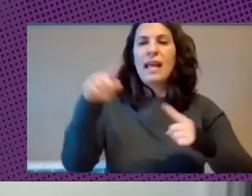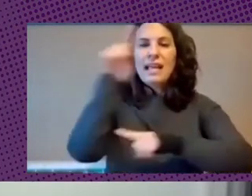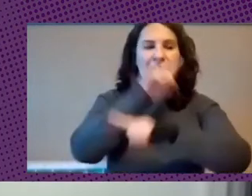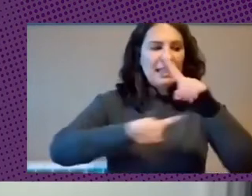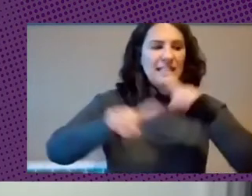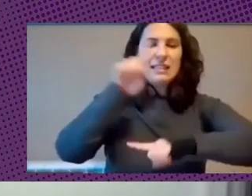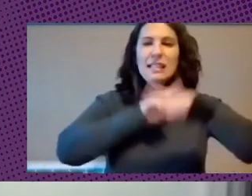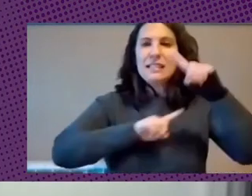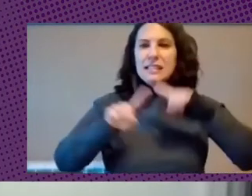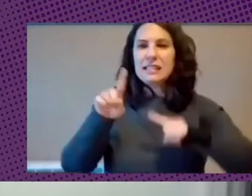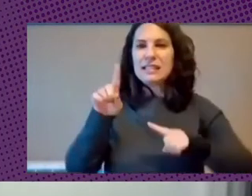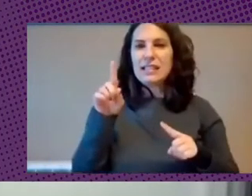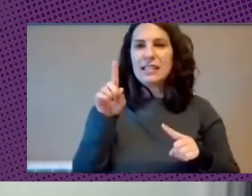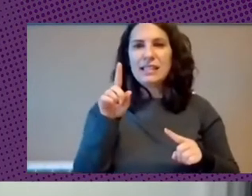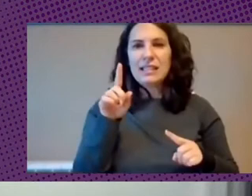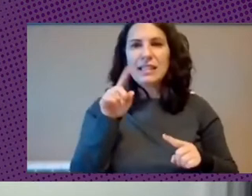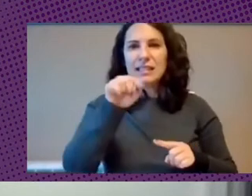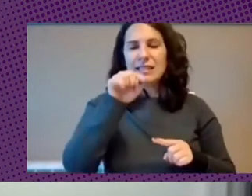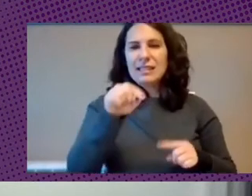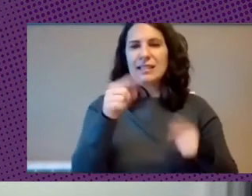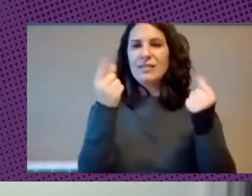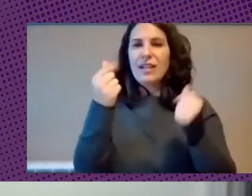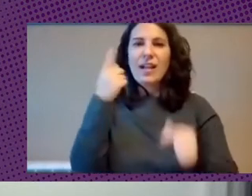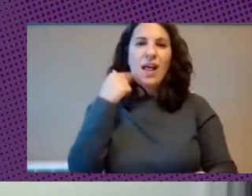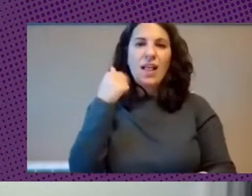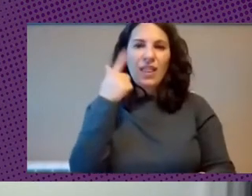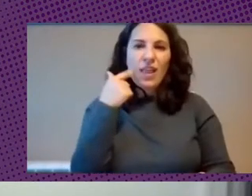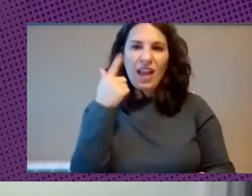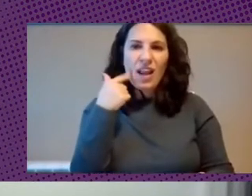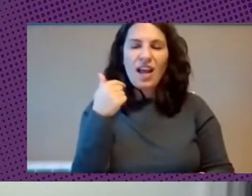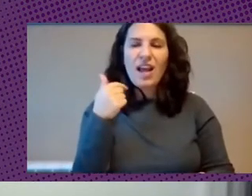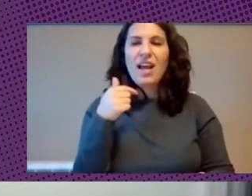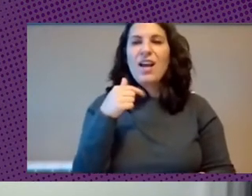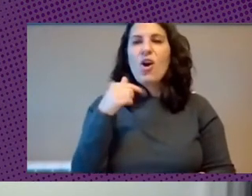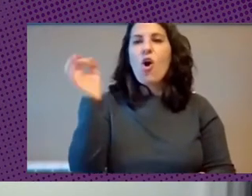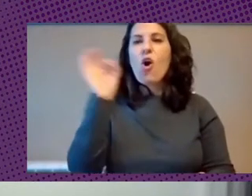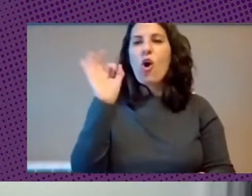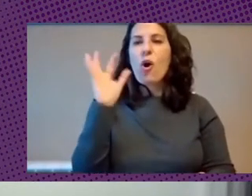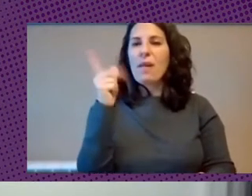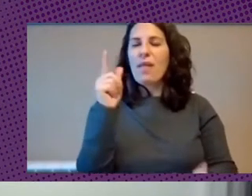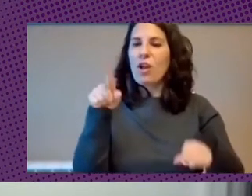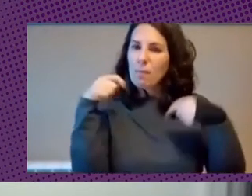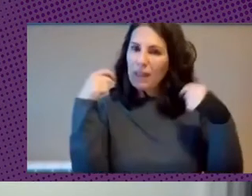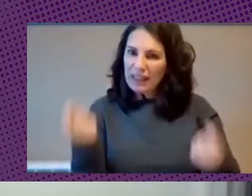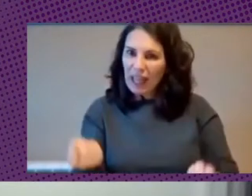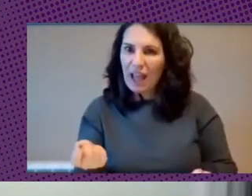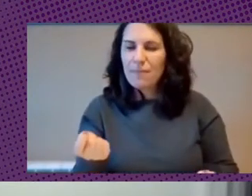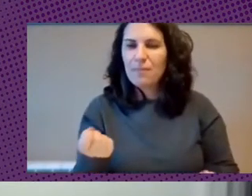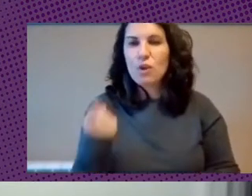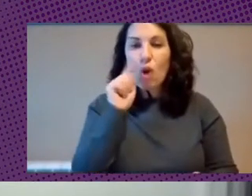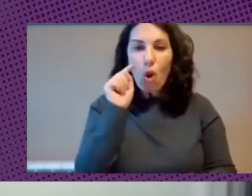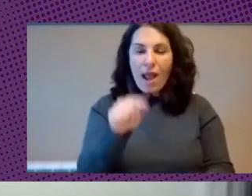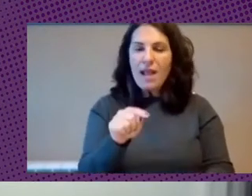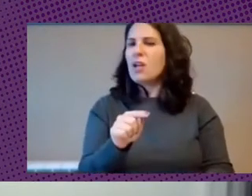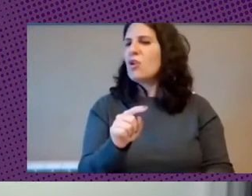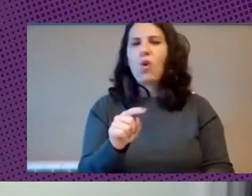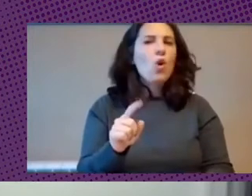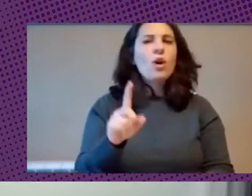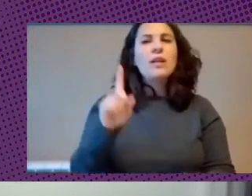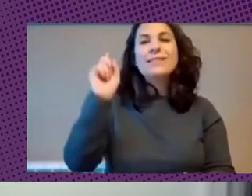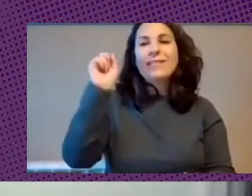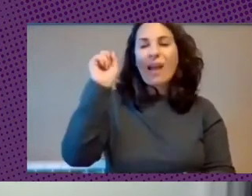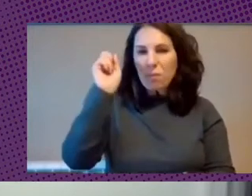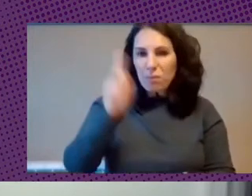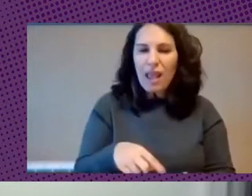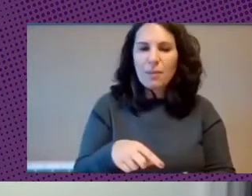and economical crisis. And also because, I mean, you read and you deconstruct the Financial Times every